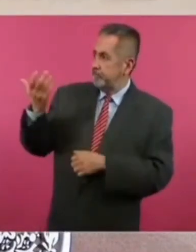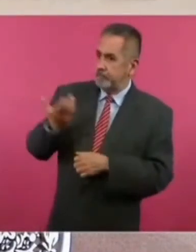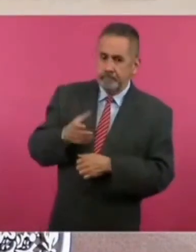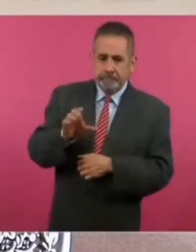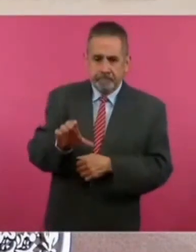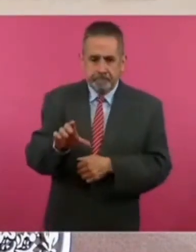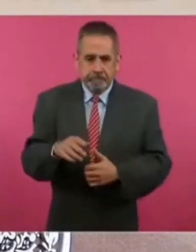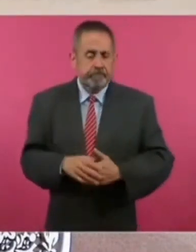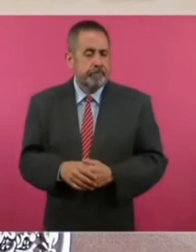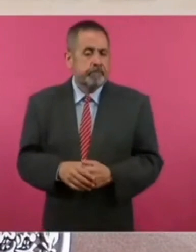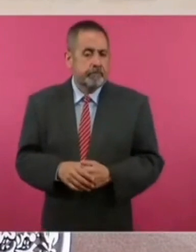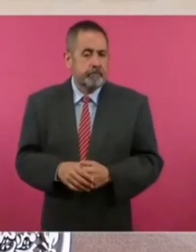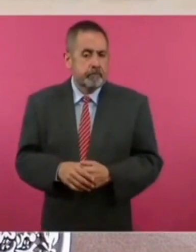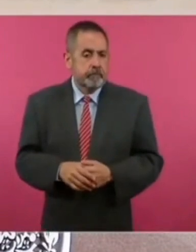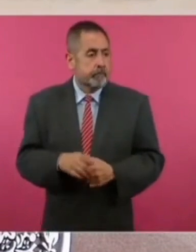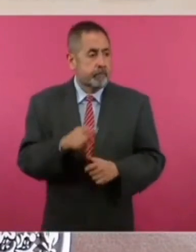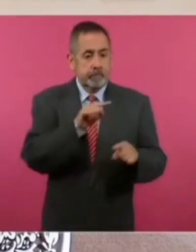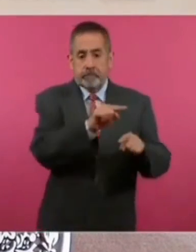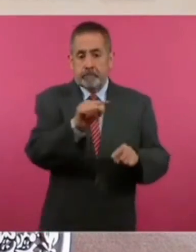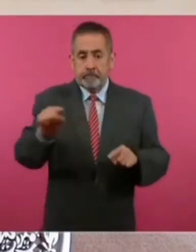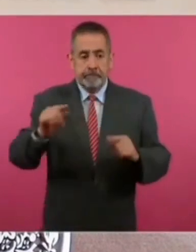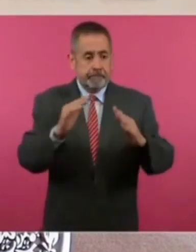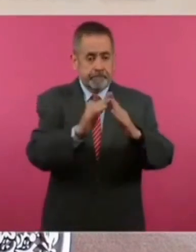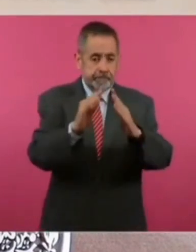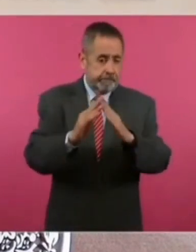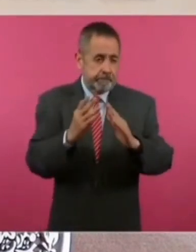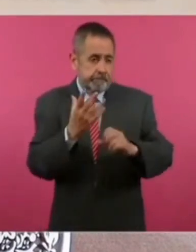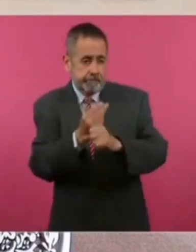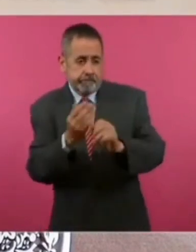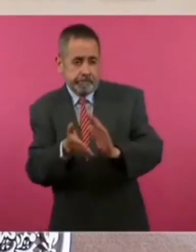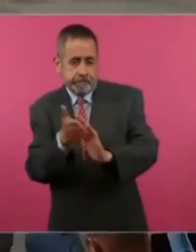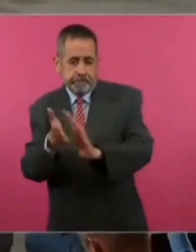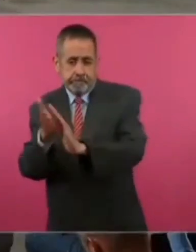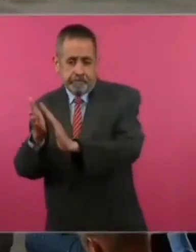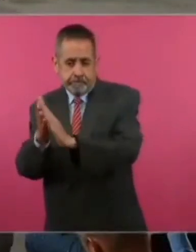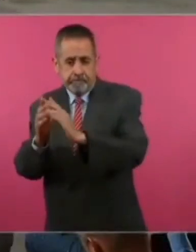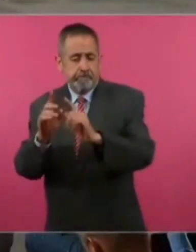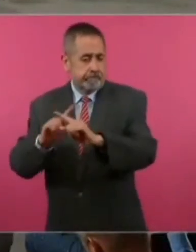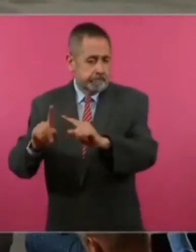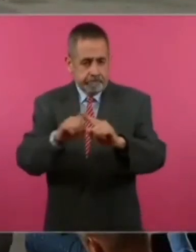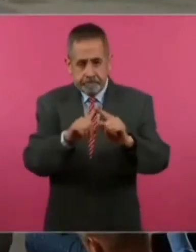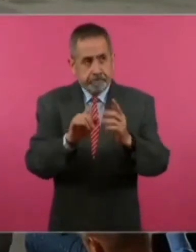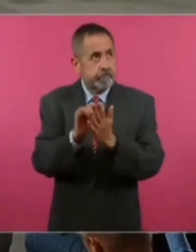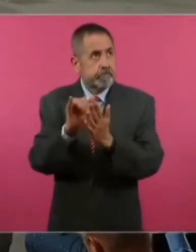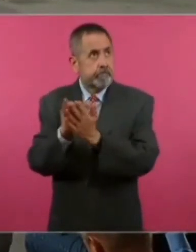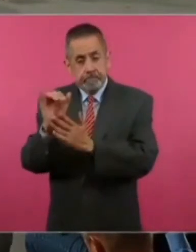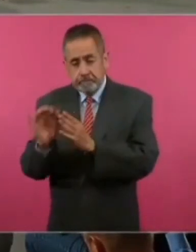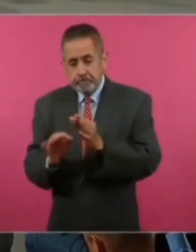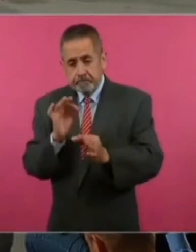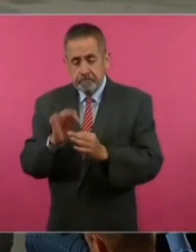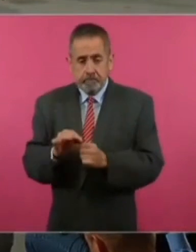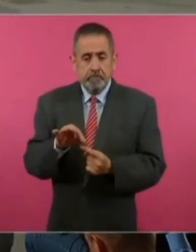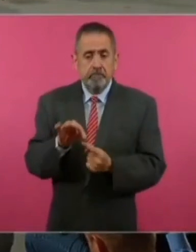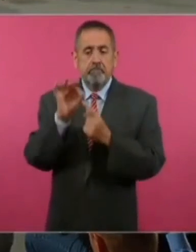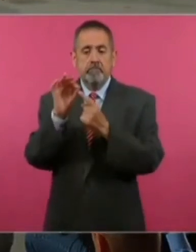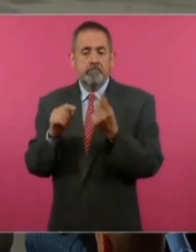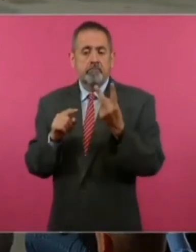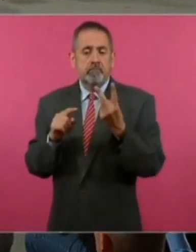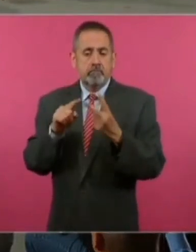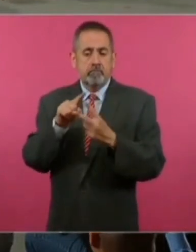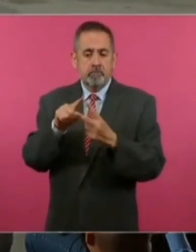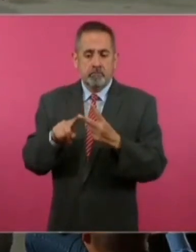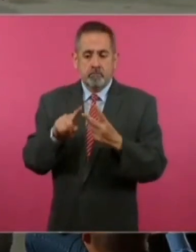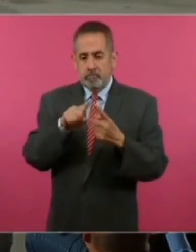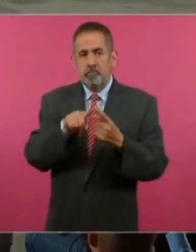muchos inmuebles que han sido reconstruidos bajo este programa, destacan dos por su enorme trascendencia y